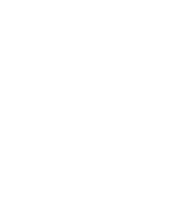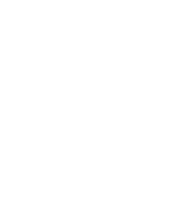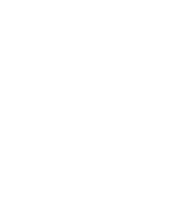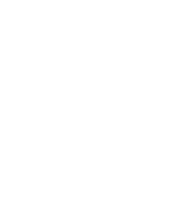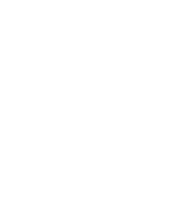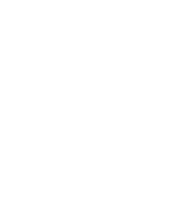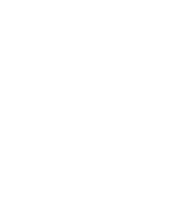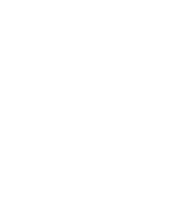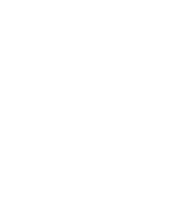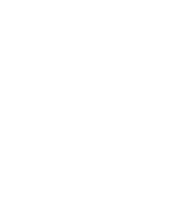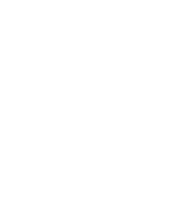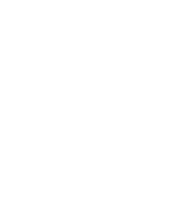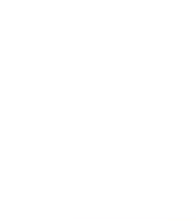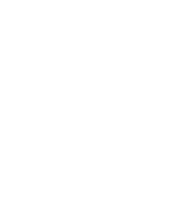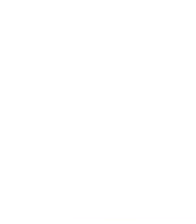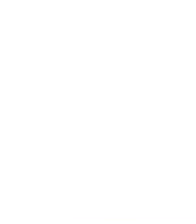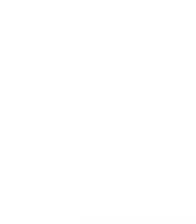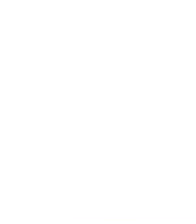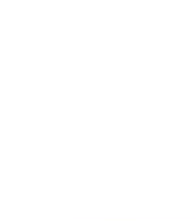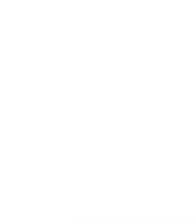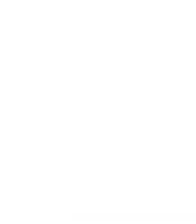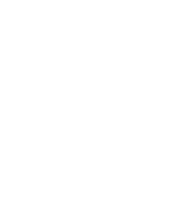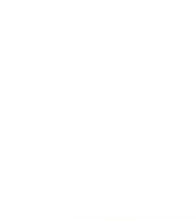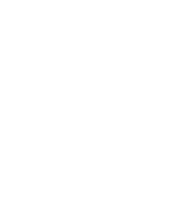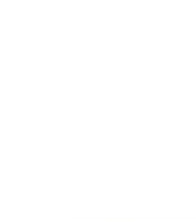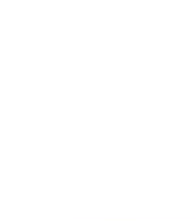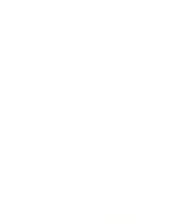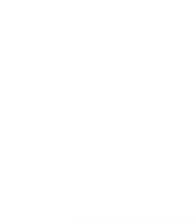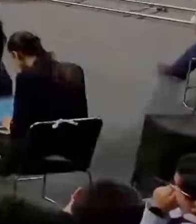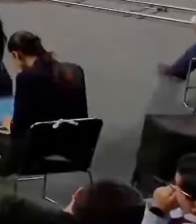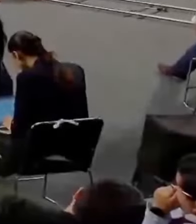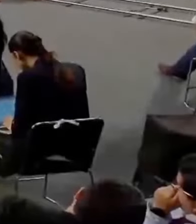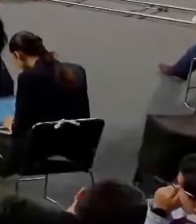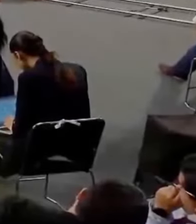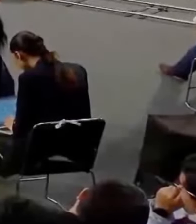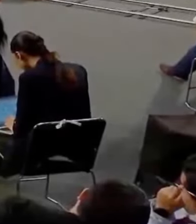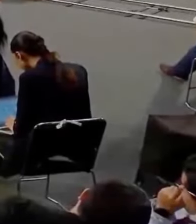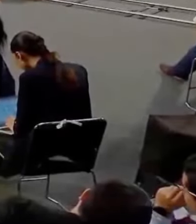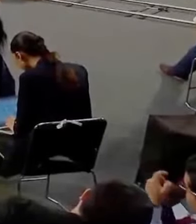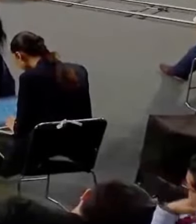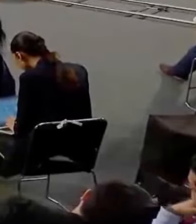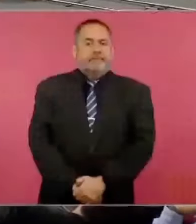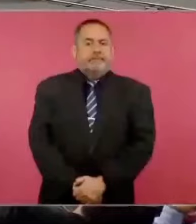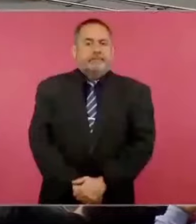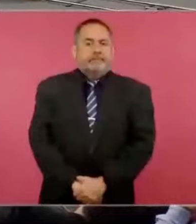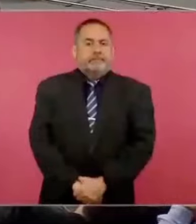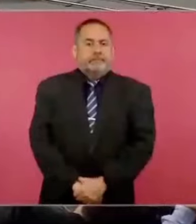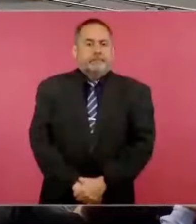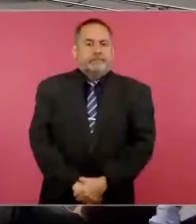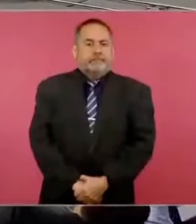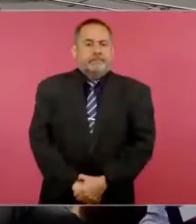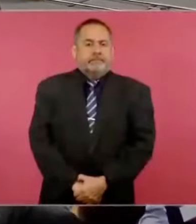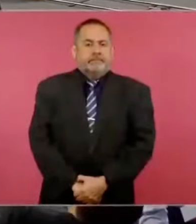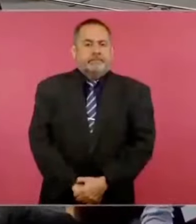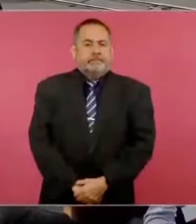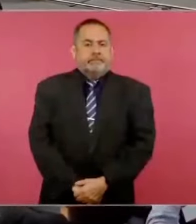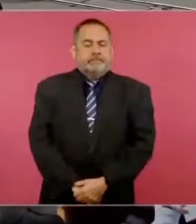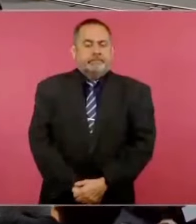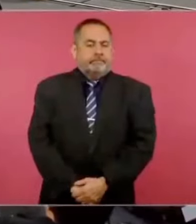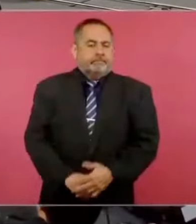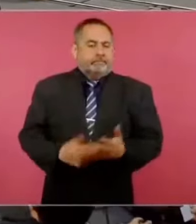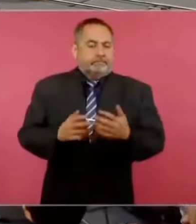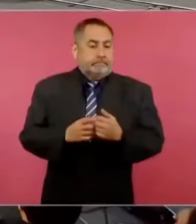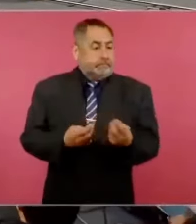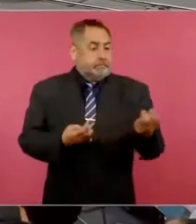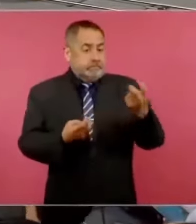lamentables y que no